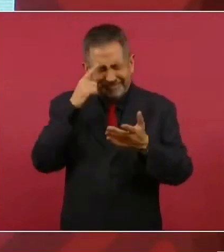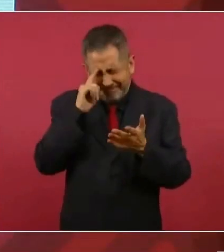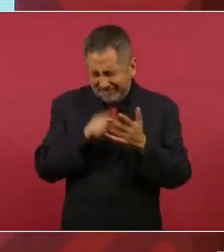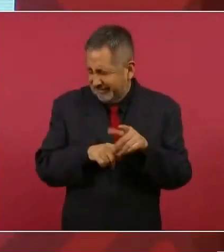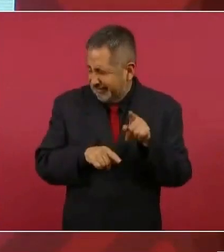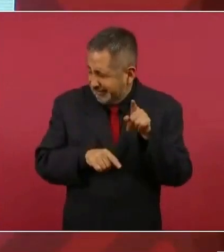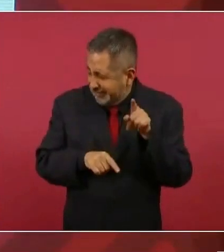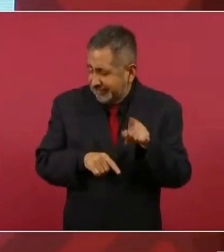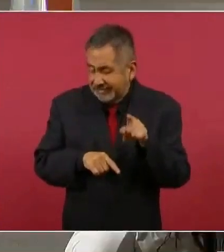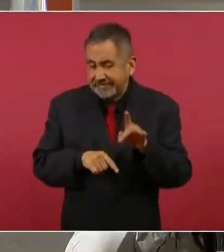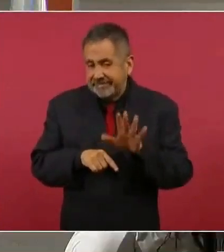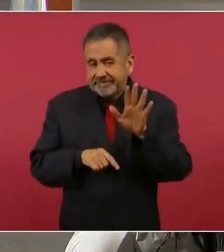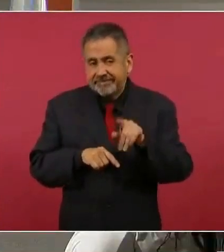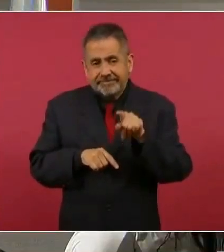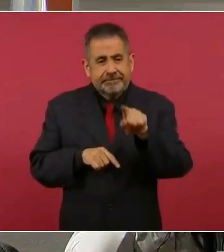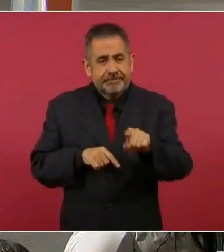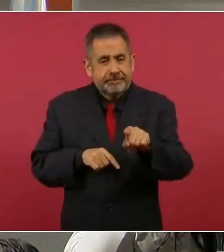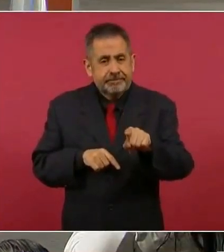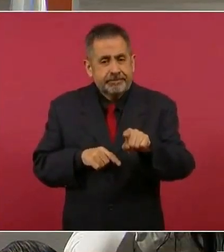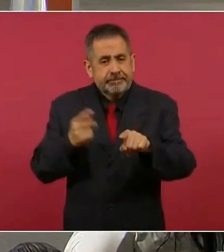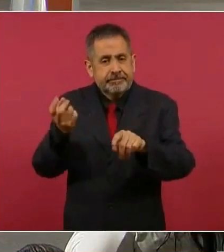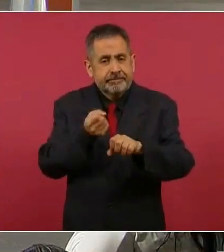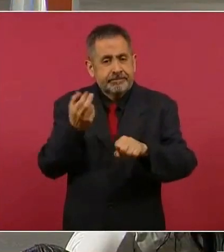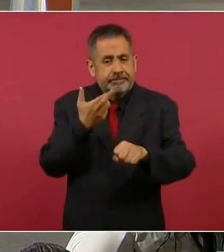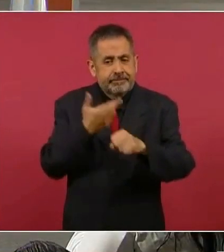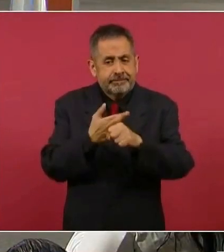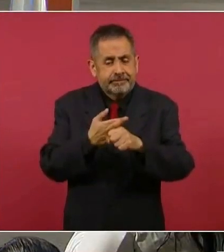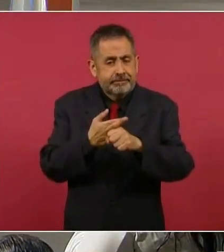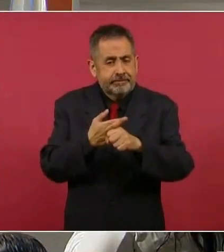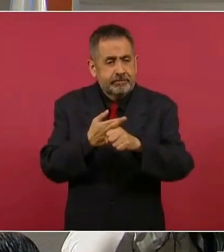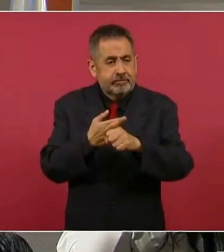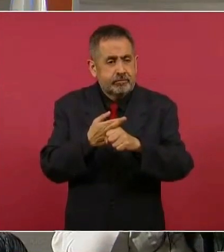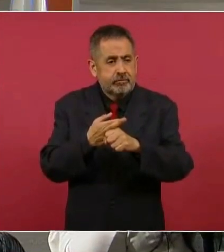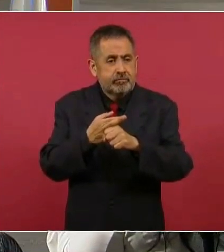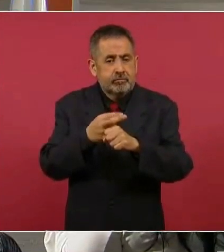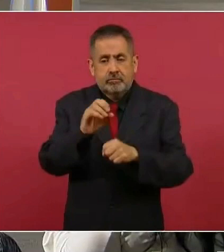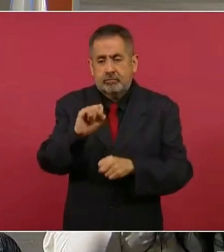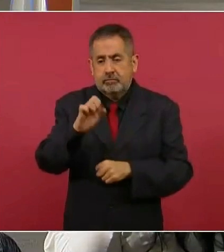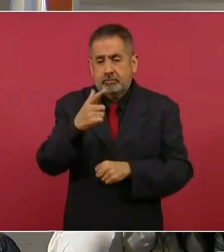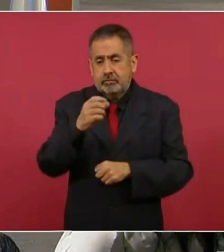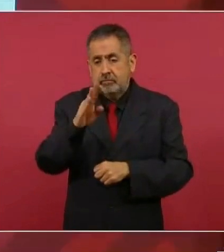que de secretario del Departamento de Estado.